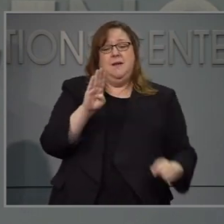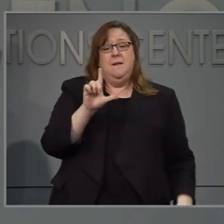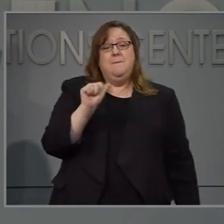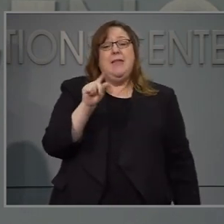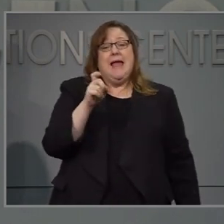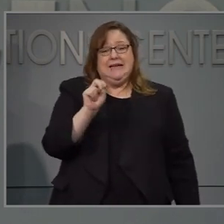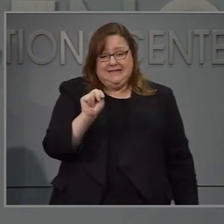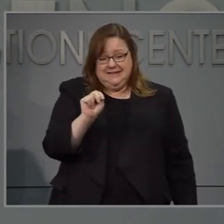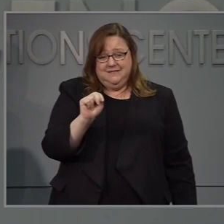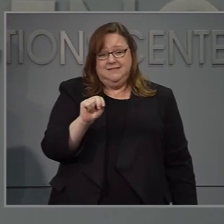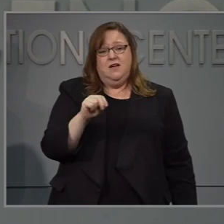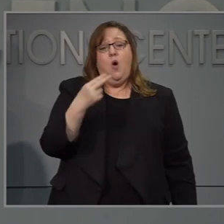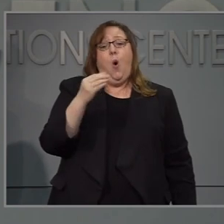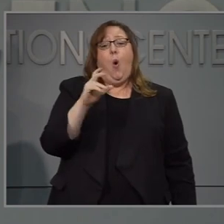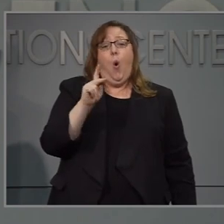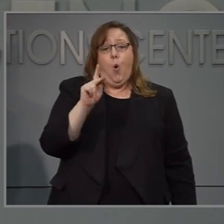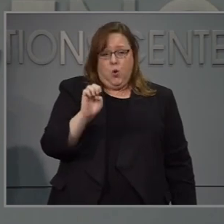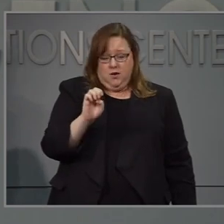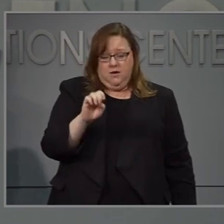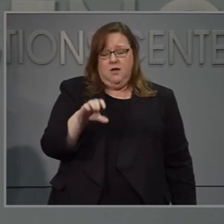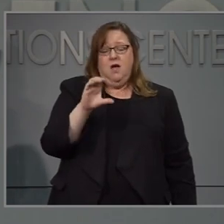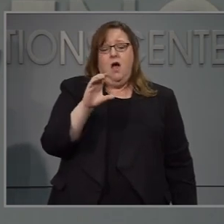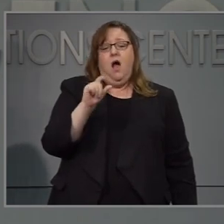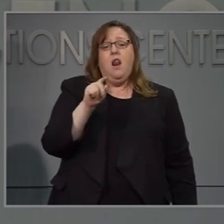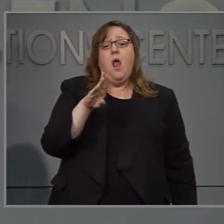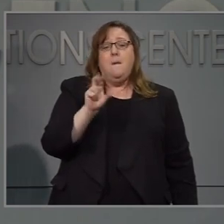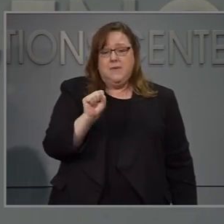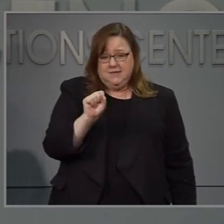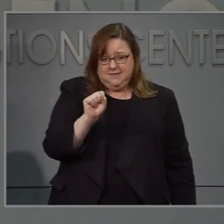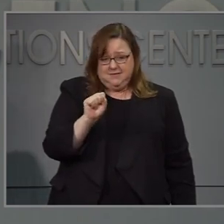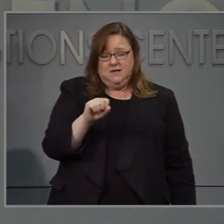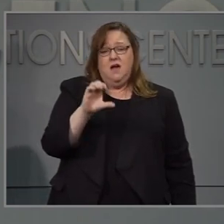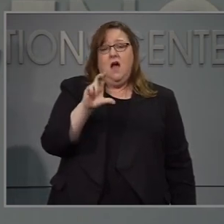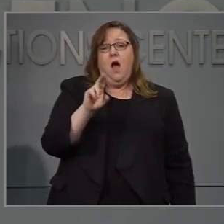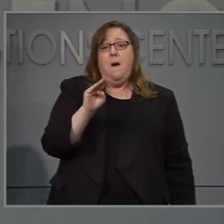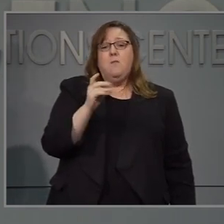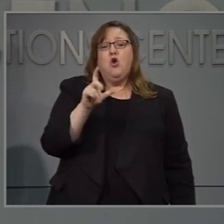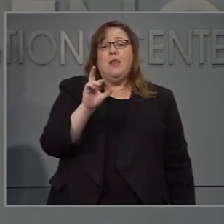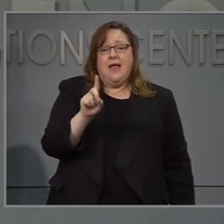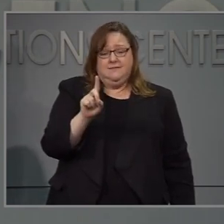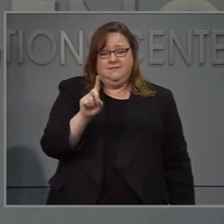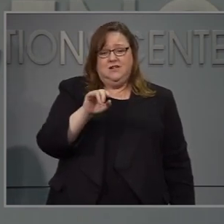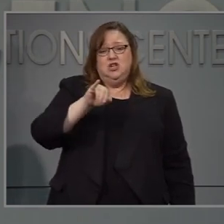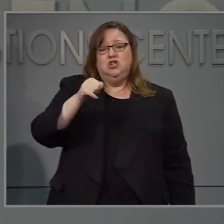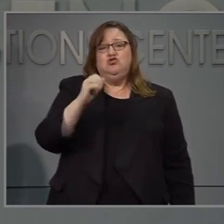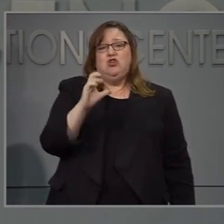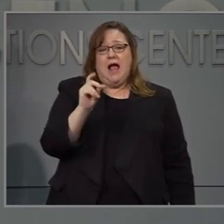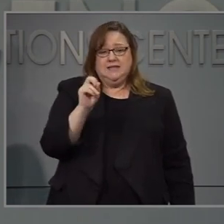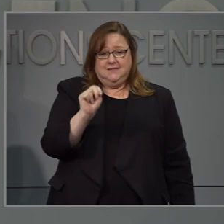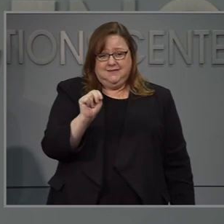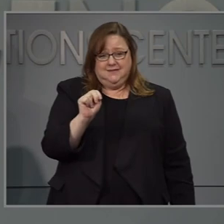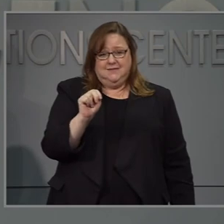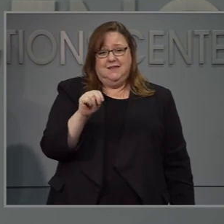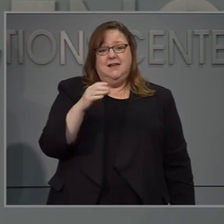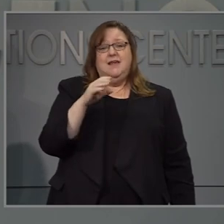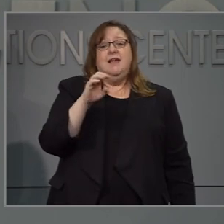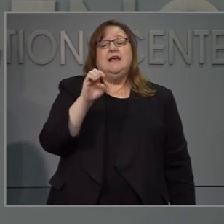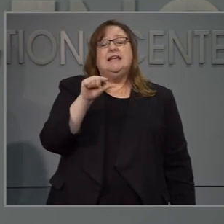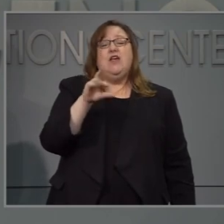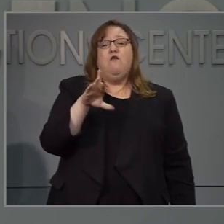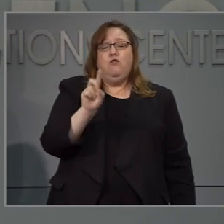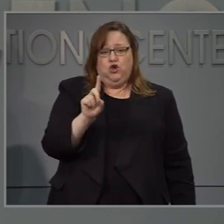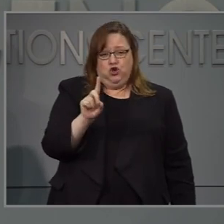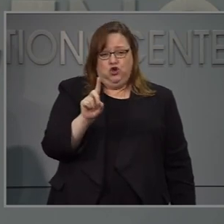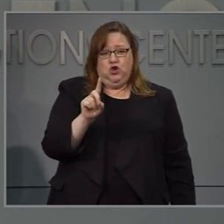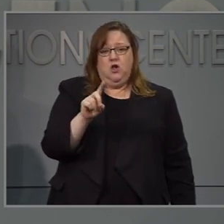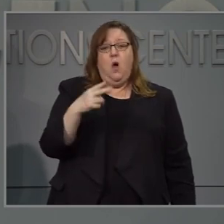Guilford, Hoke, Jackson y Wilkes. También buenas noticias. Las pruebas en estos sitios son patrocinadas